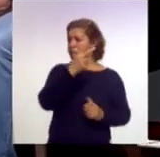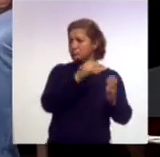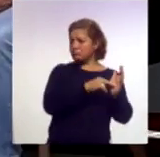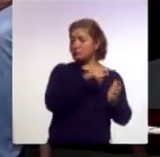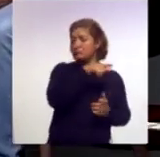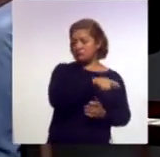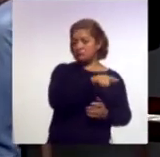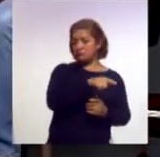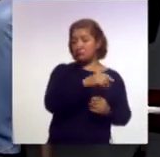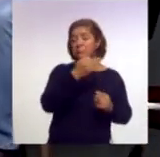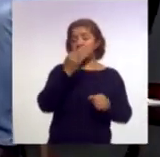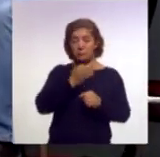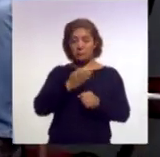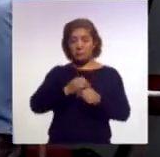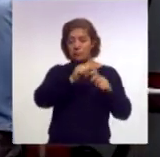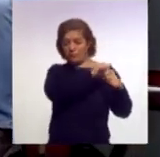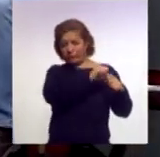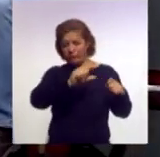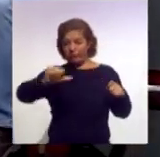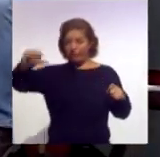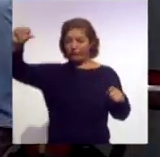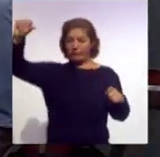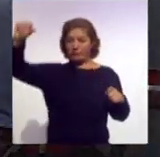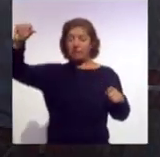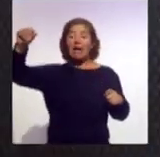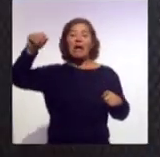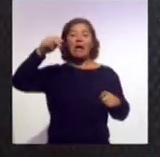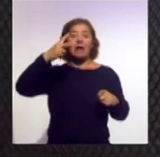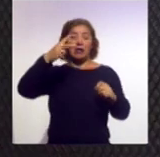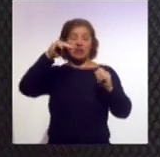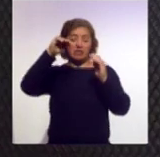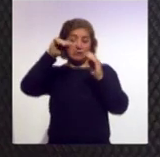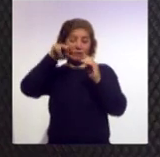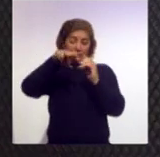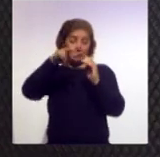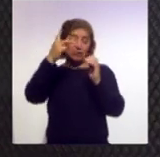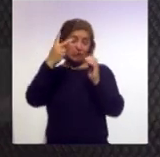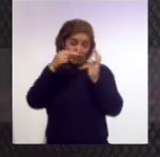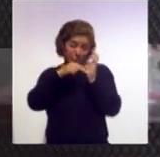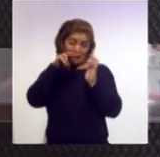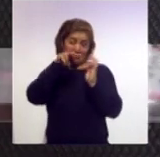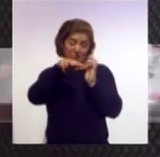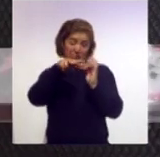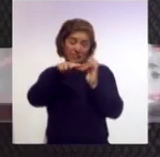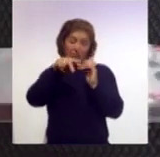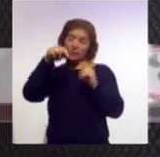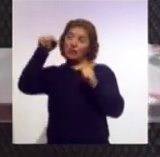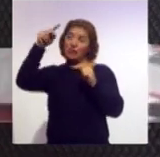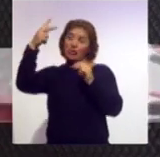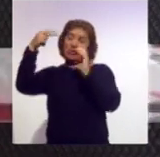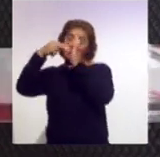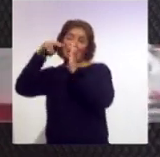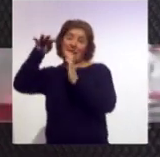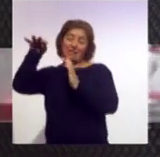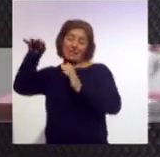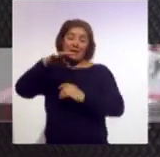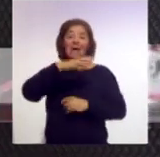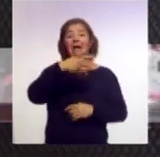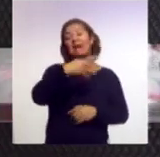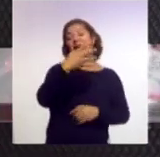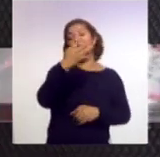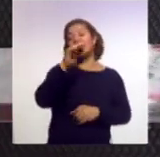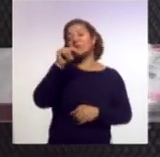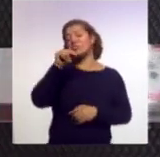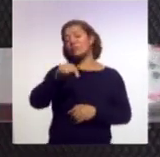hemos alcanzado 18 y hoy 19, un crecimiento de turistas del 14.7% y la derrama